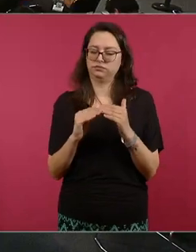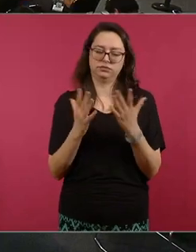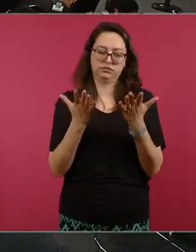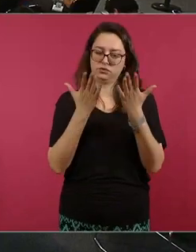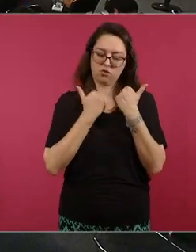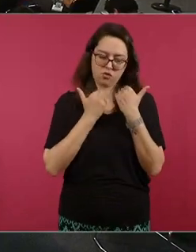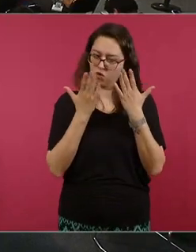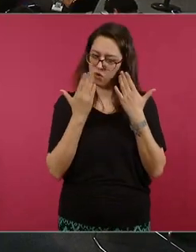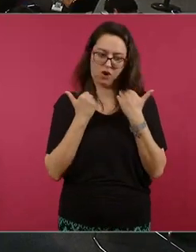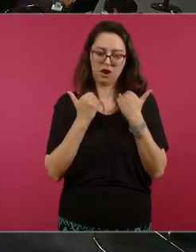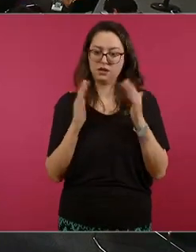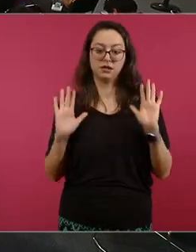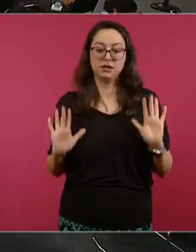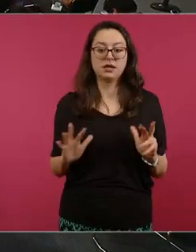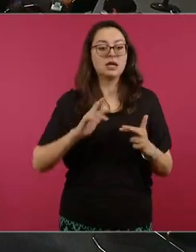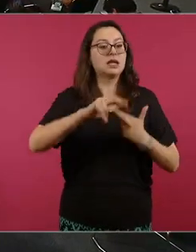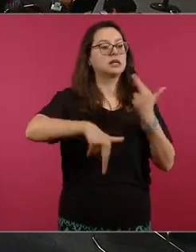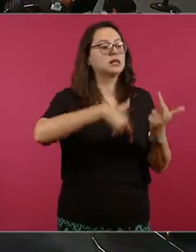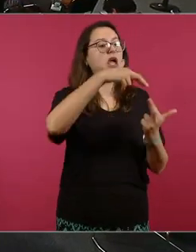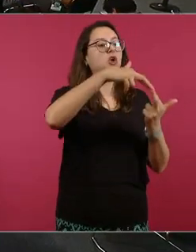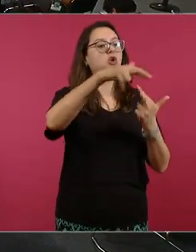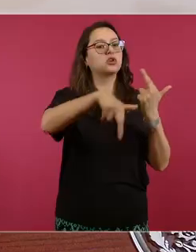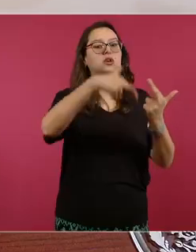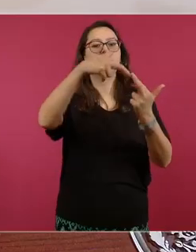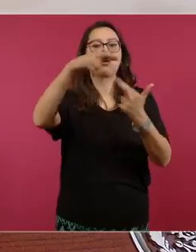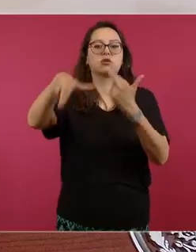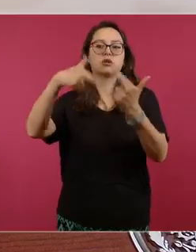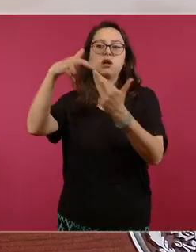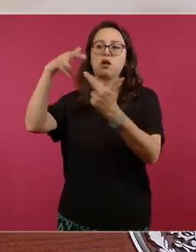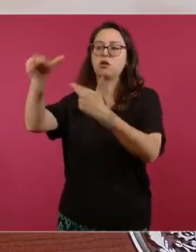cada región tiene su propia habla